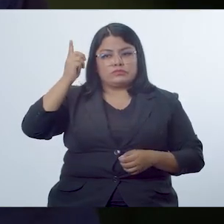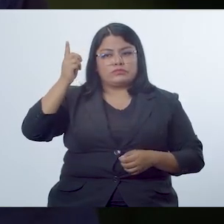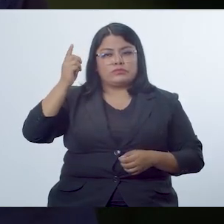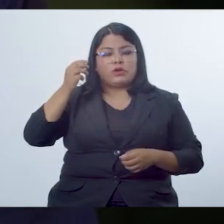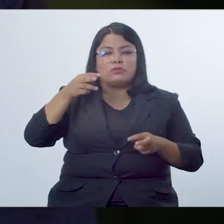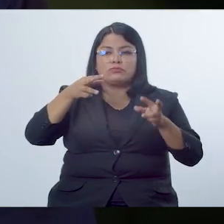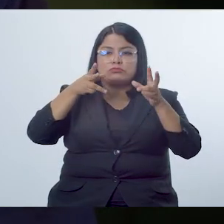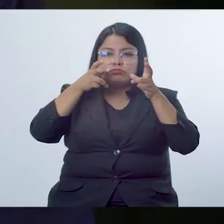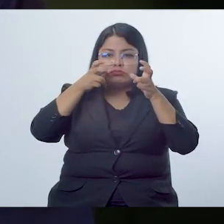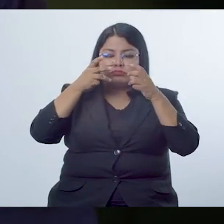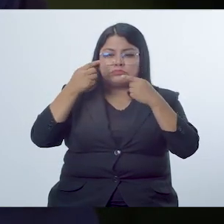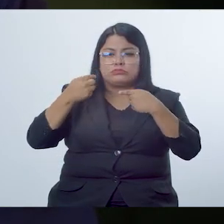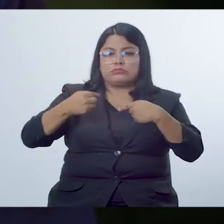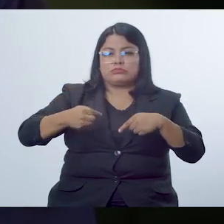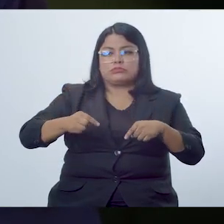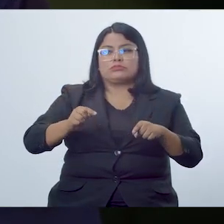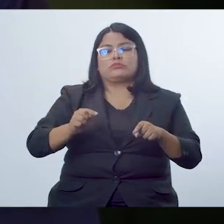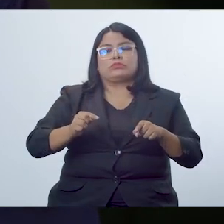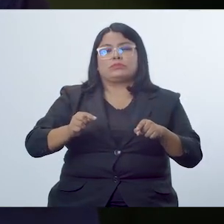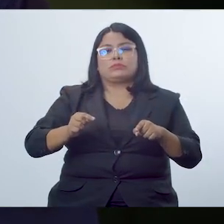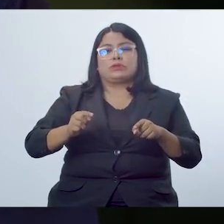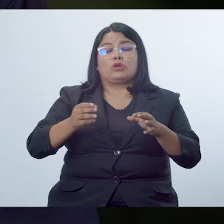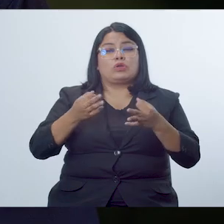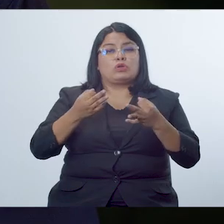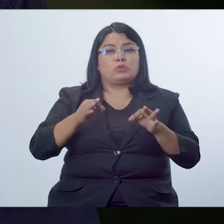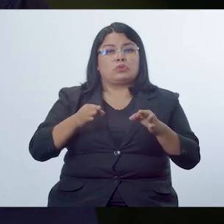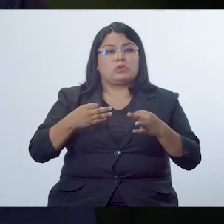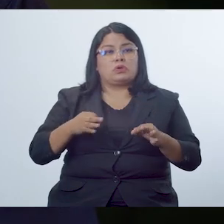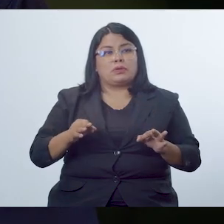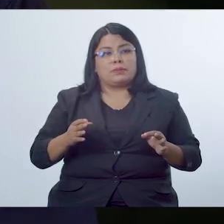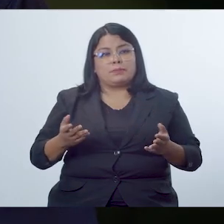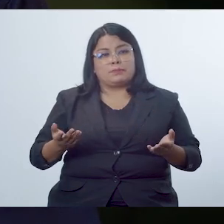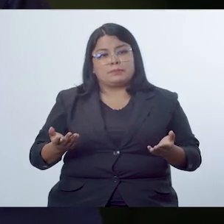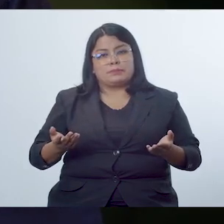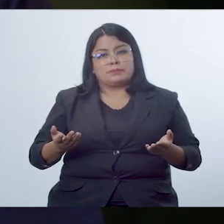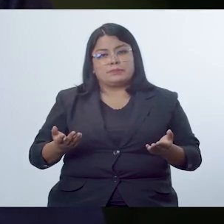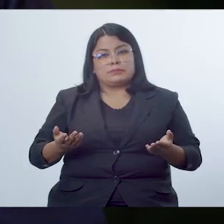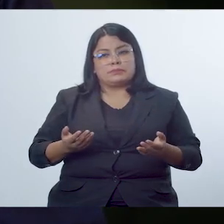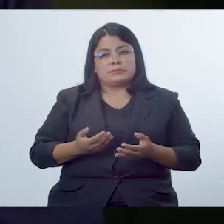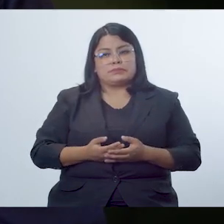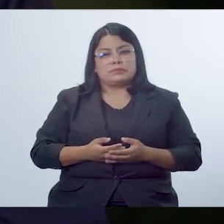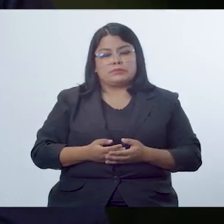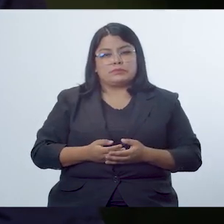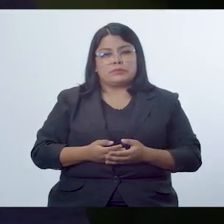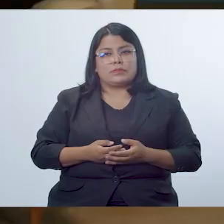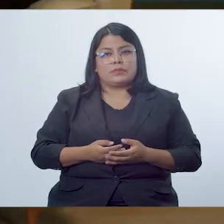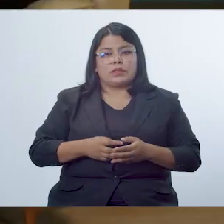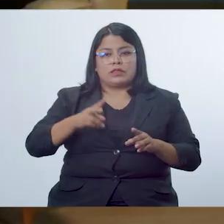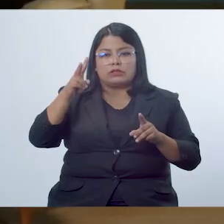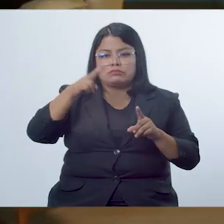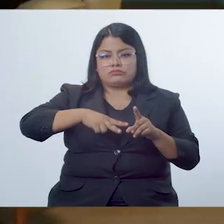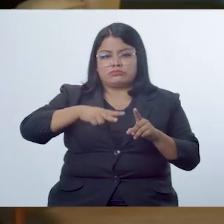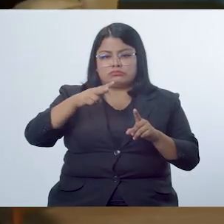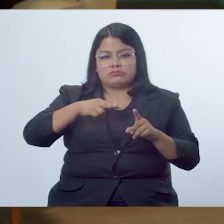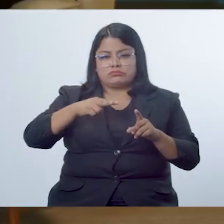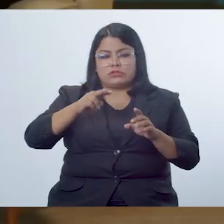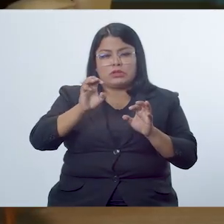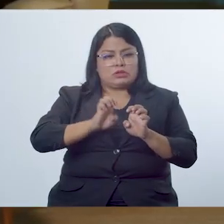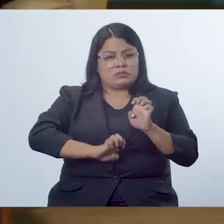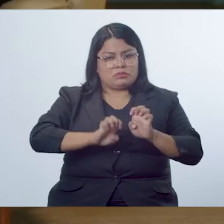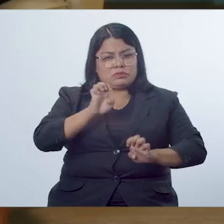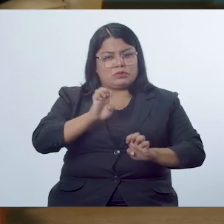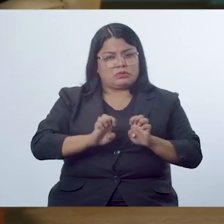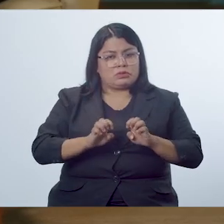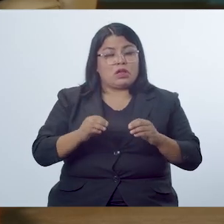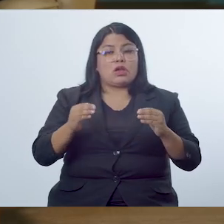profesor ir digamos observando de una forma digamos cualitativa y también a